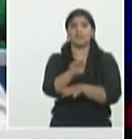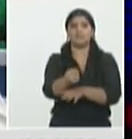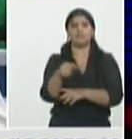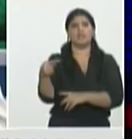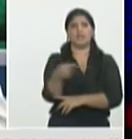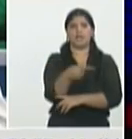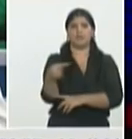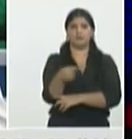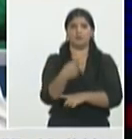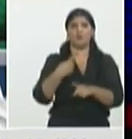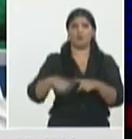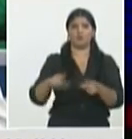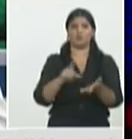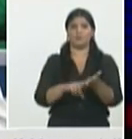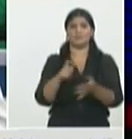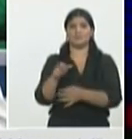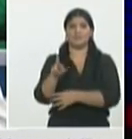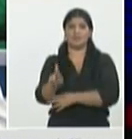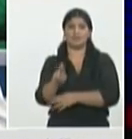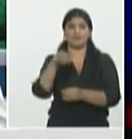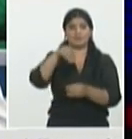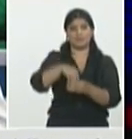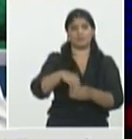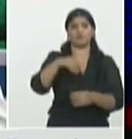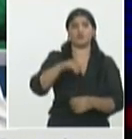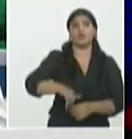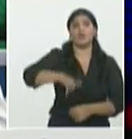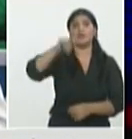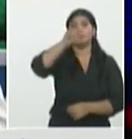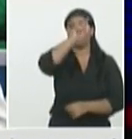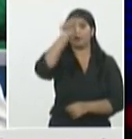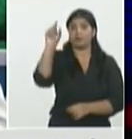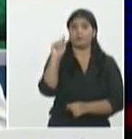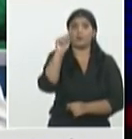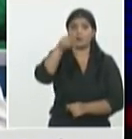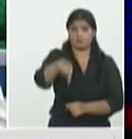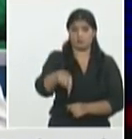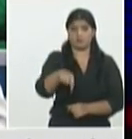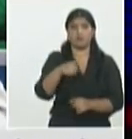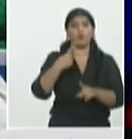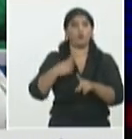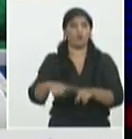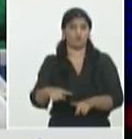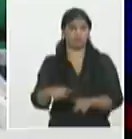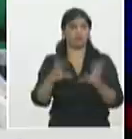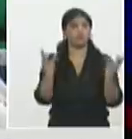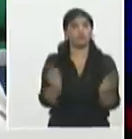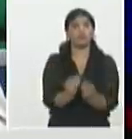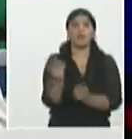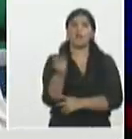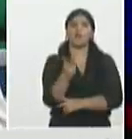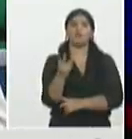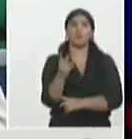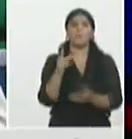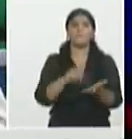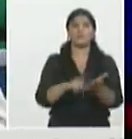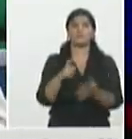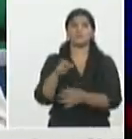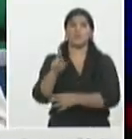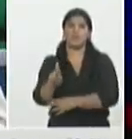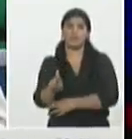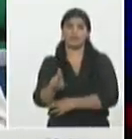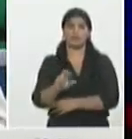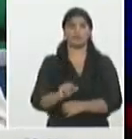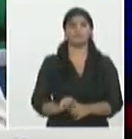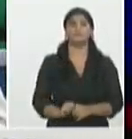aeropuerto en el momento que arriba y lo que es todavía mucho más importante porque las otras ya las